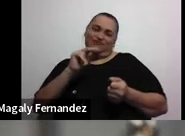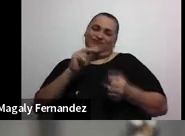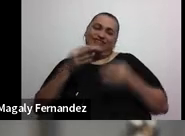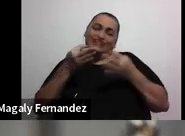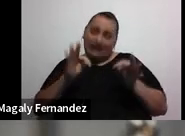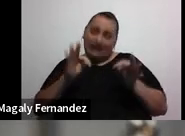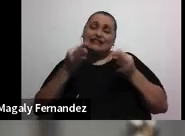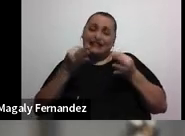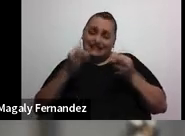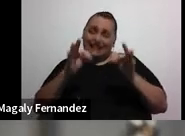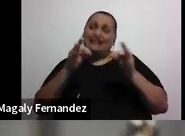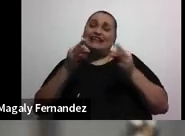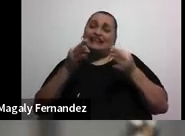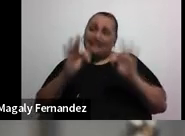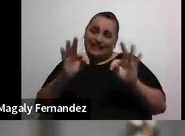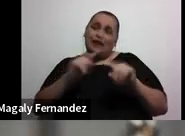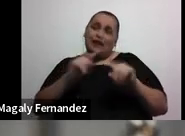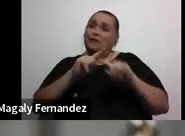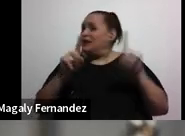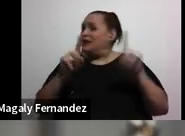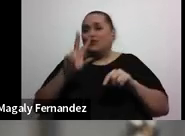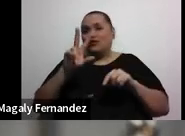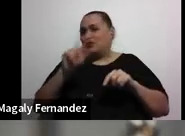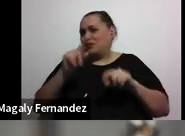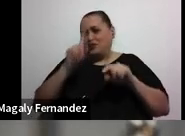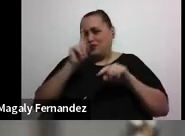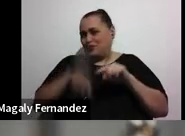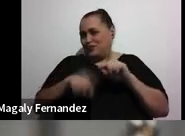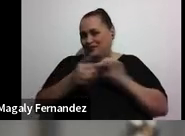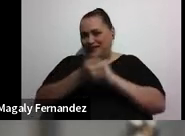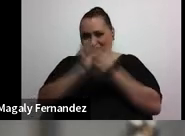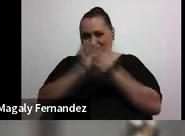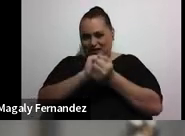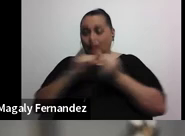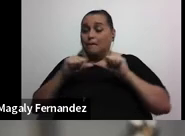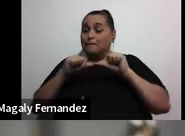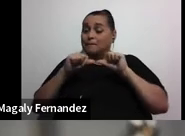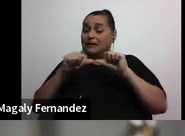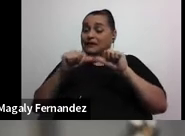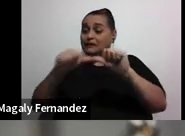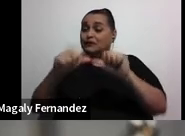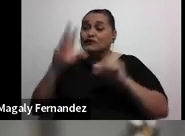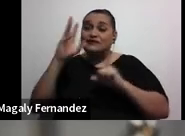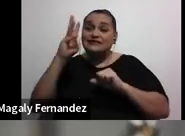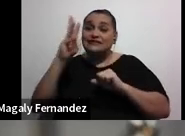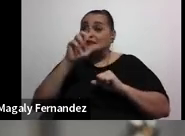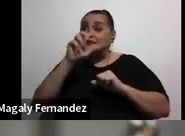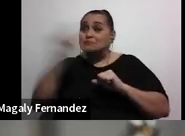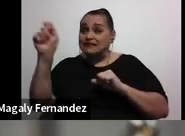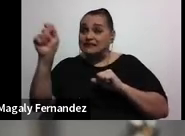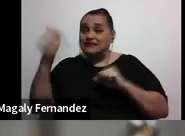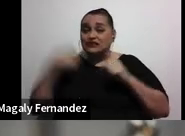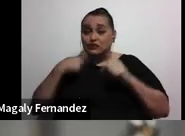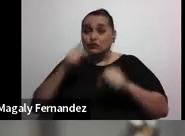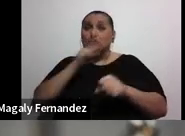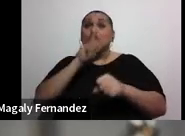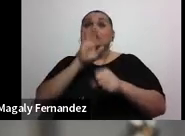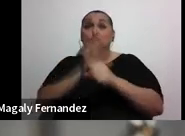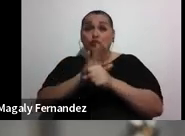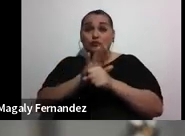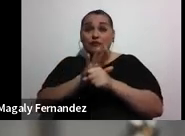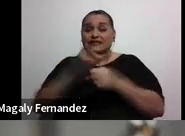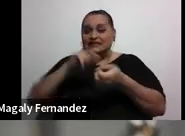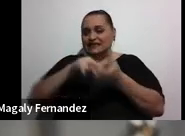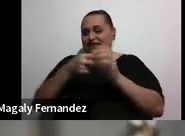que has tenido varios intentos el mantenimiento como les digo son seis meses cuando ya tengo seis meses de cumplir esto ya se hace un hábito